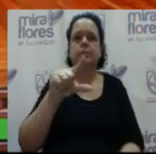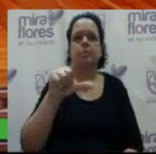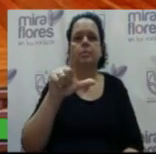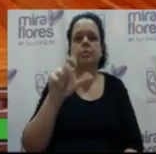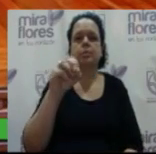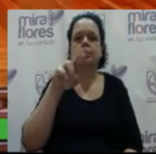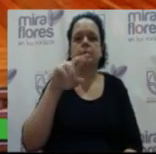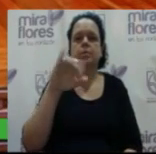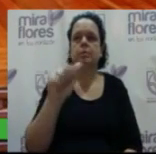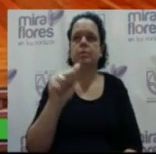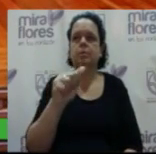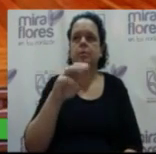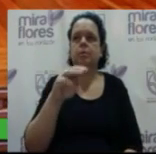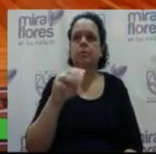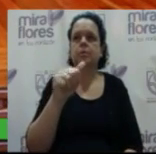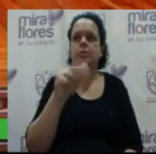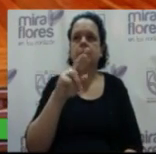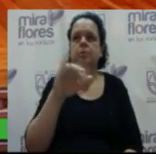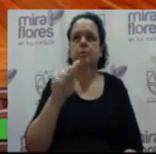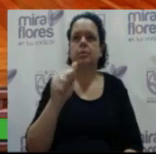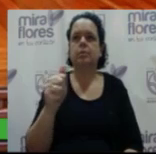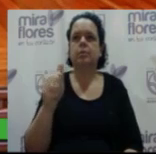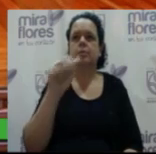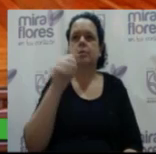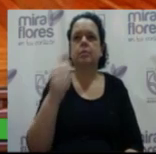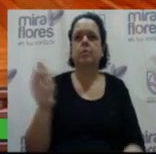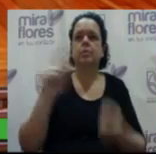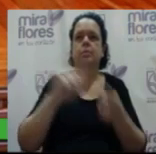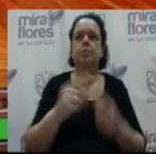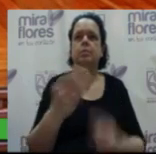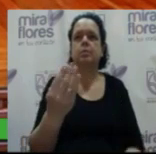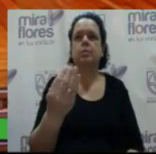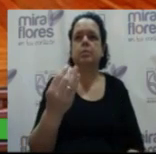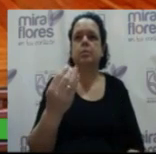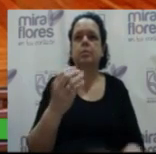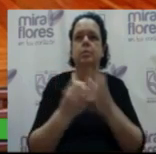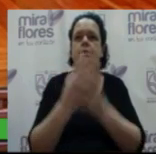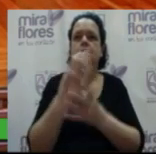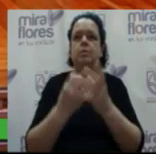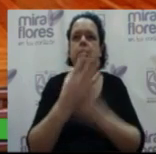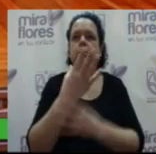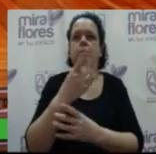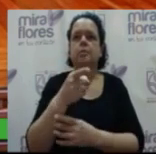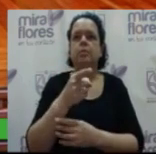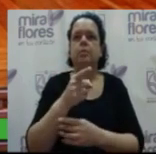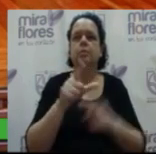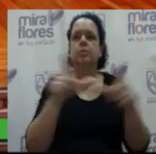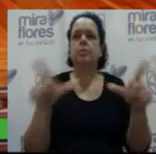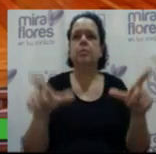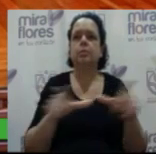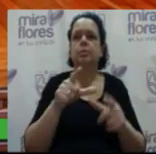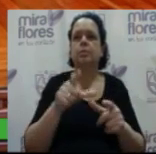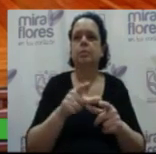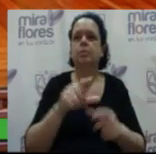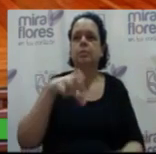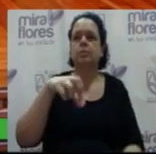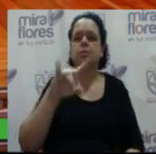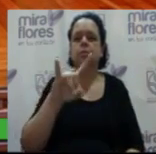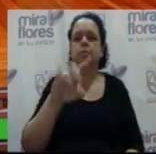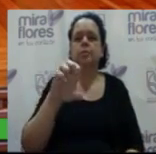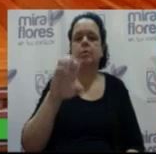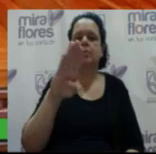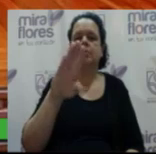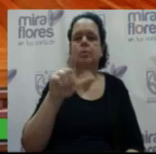María del Carmen Corbacho Becerra del 10 al 14 de septiembre del presente año inclusive a la Ciudad de Puebla, México para su